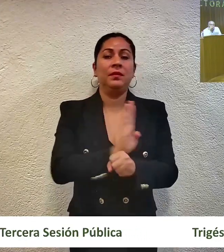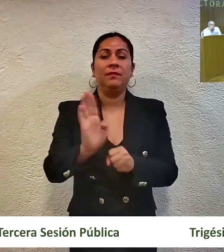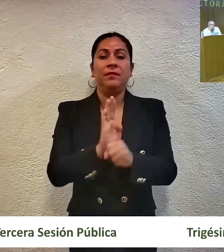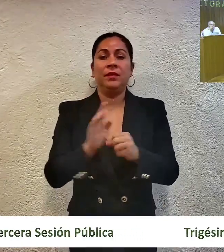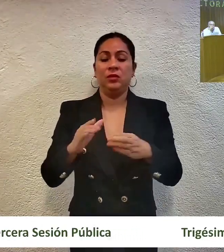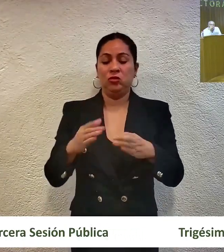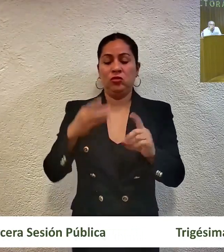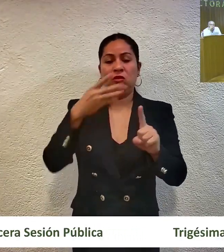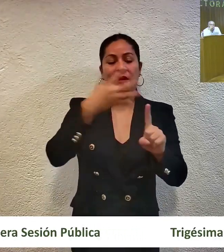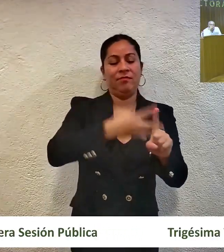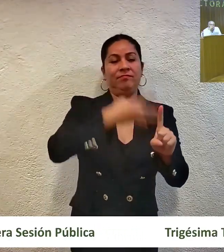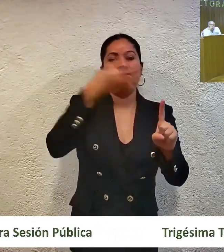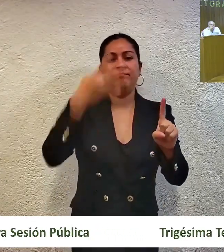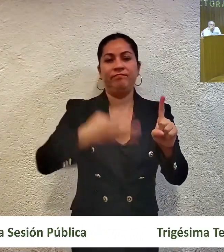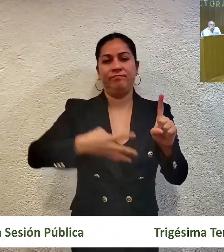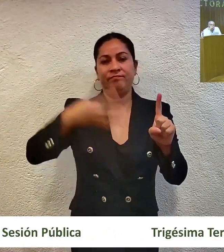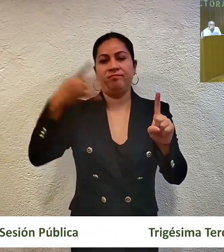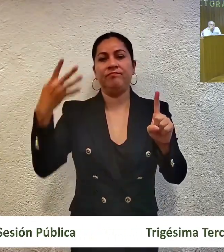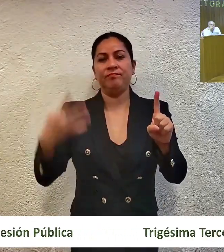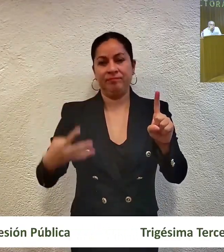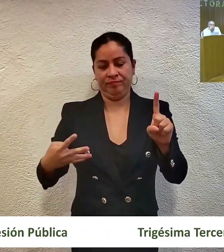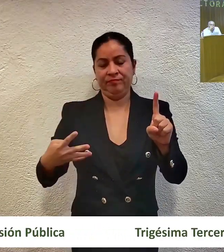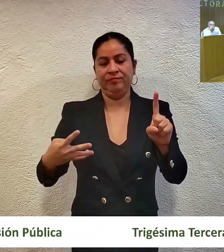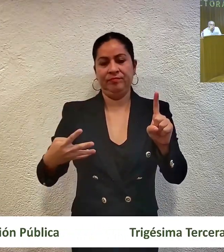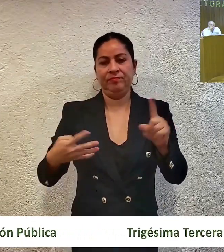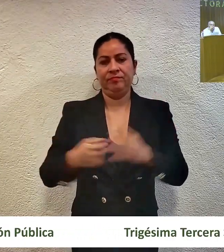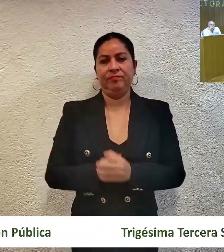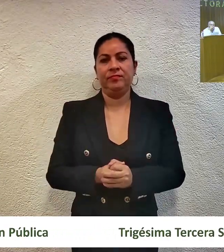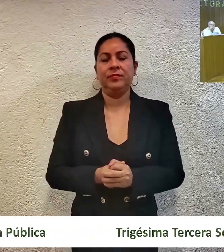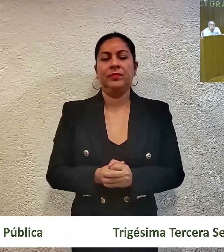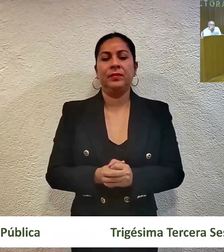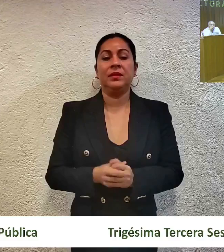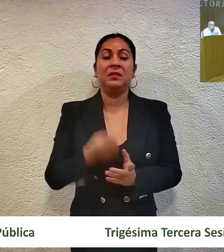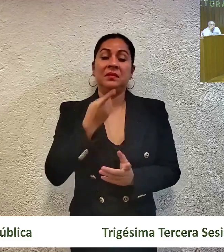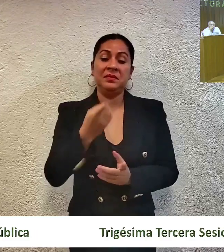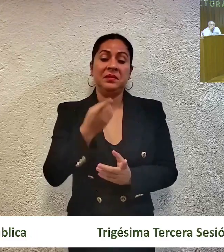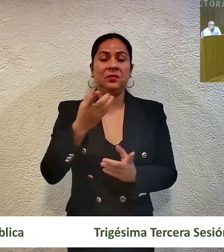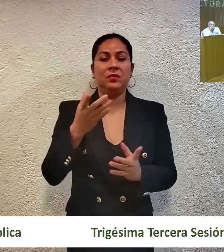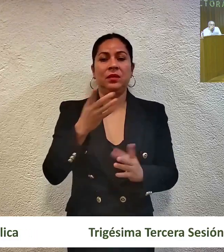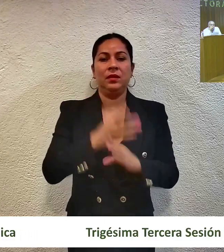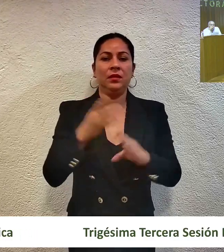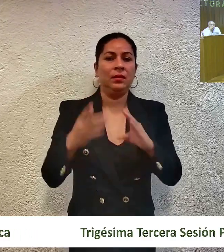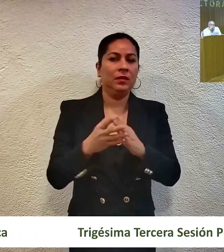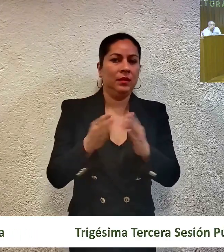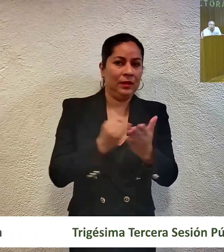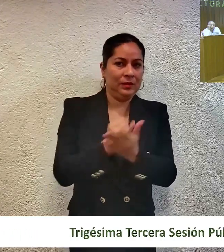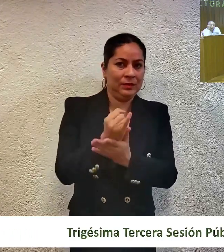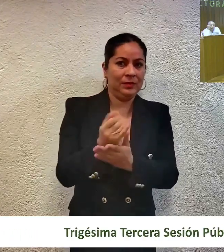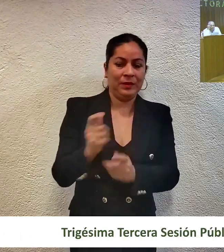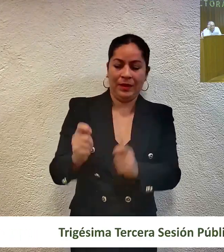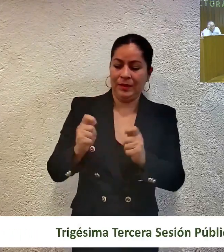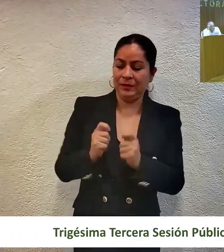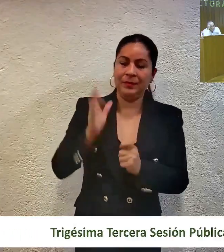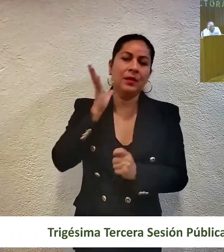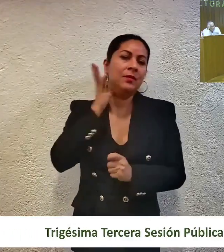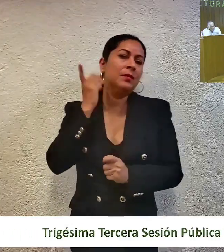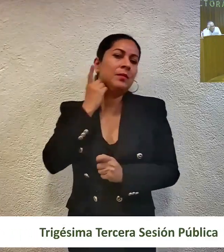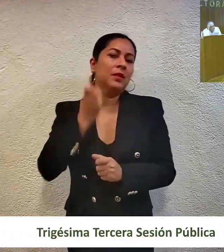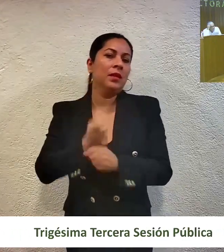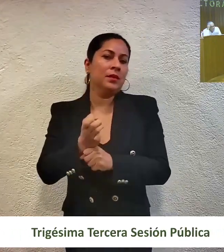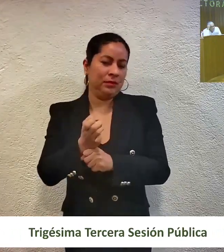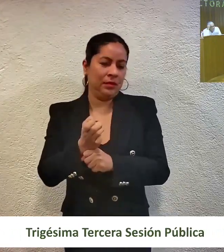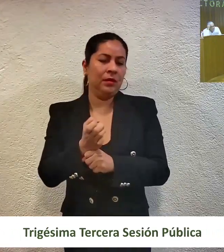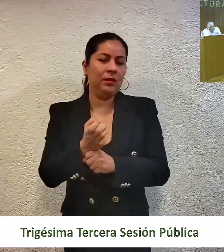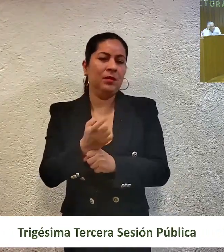LGBTTIQ+, aduciendo que la acción afirmativa adoptada por el Congreso del Estado de Guerrero, la